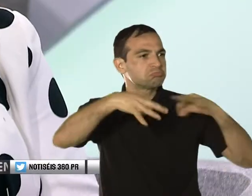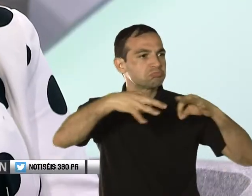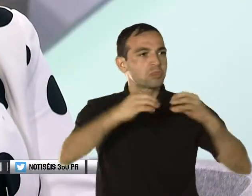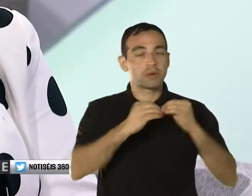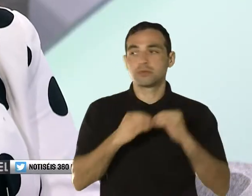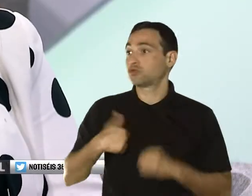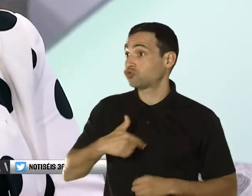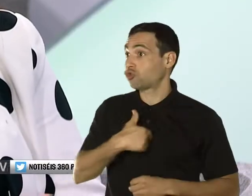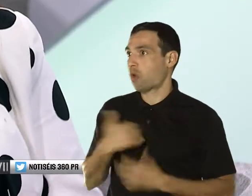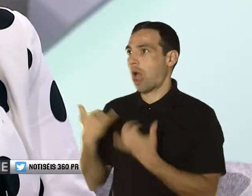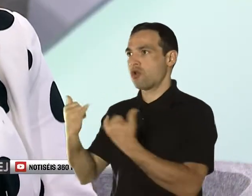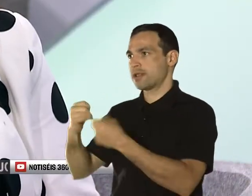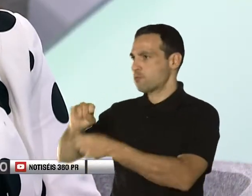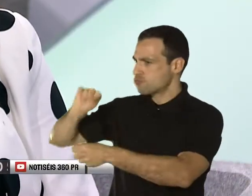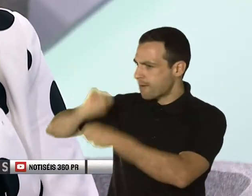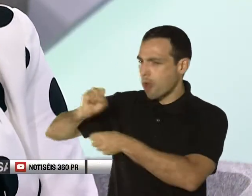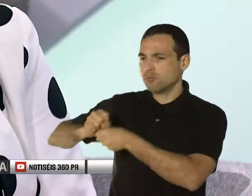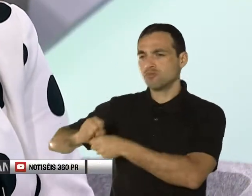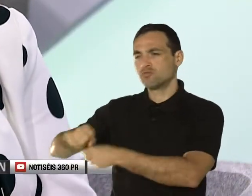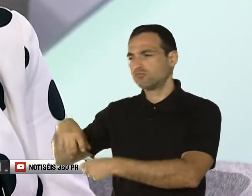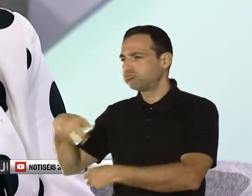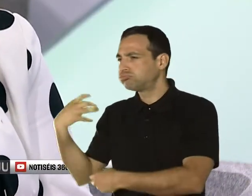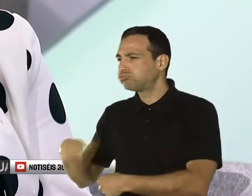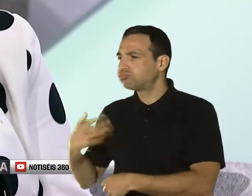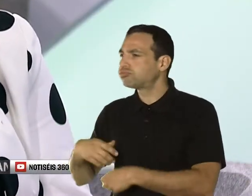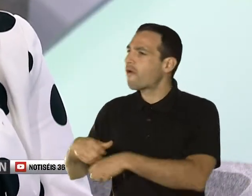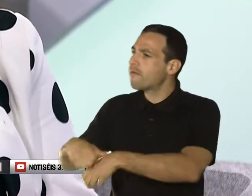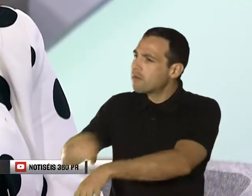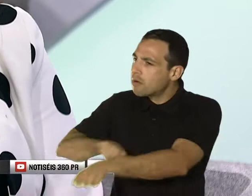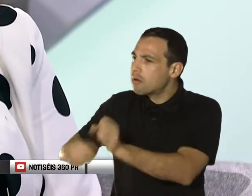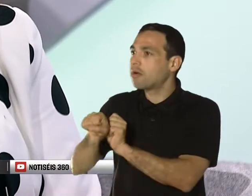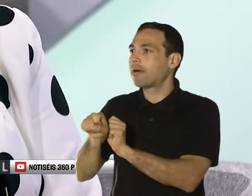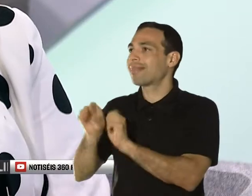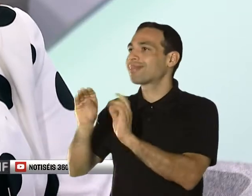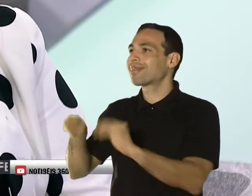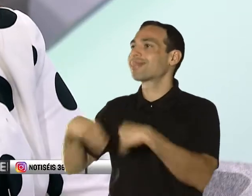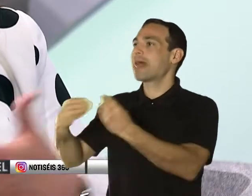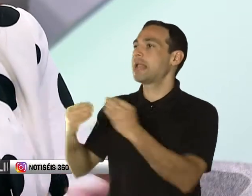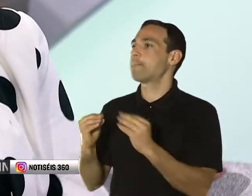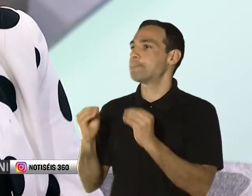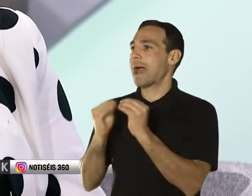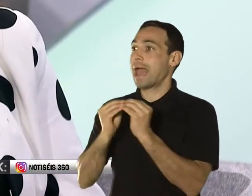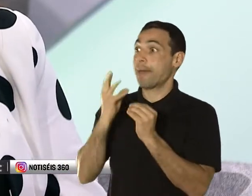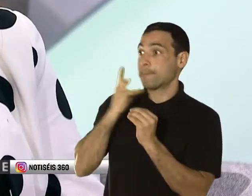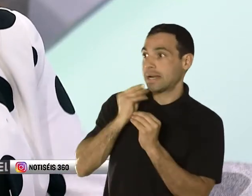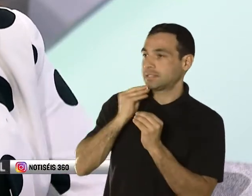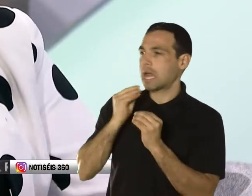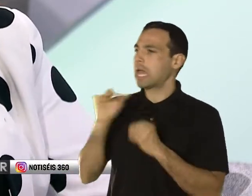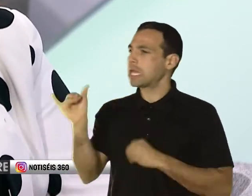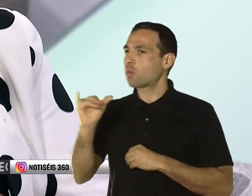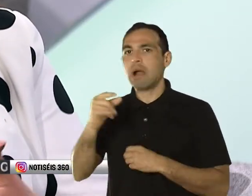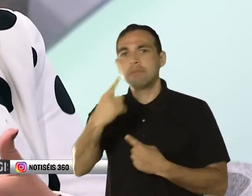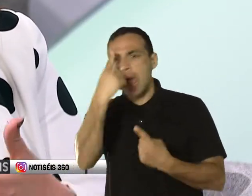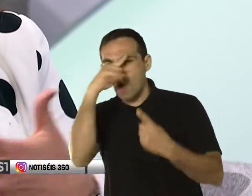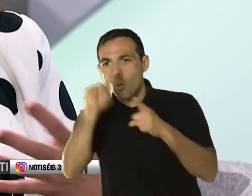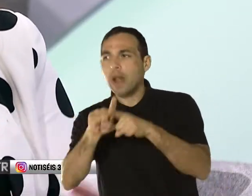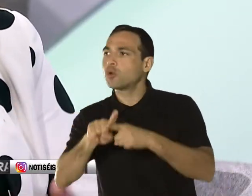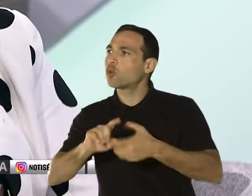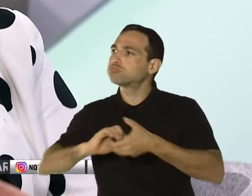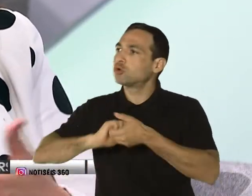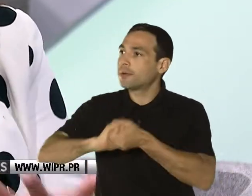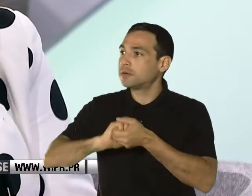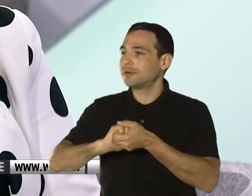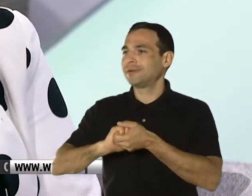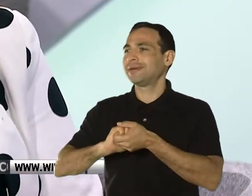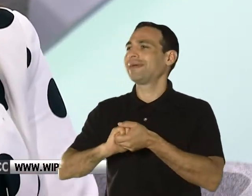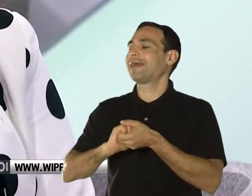fuertemente para poderle dar a nuestros estudiantes no solamente este tipo de experiencias, sino tener acuerdos de colaboración para poderles resaltar y